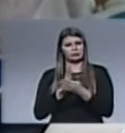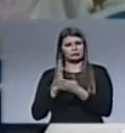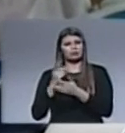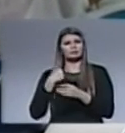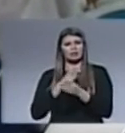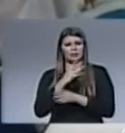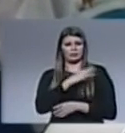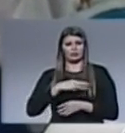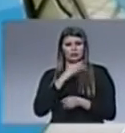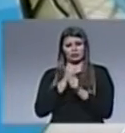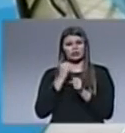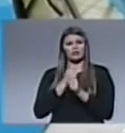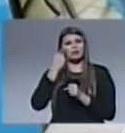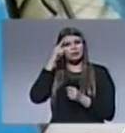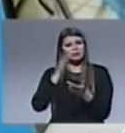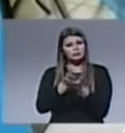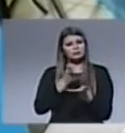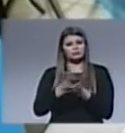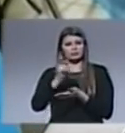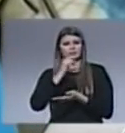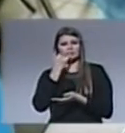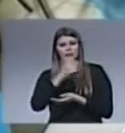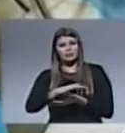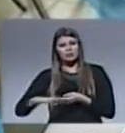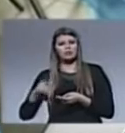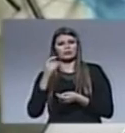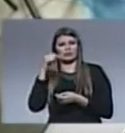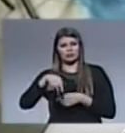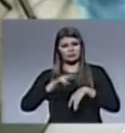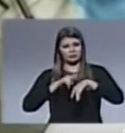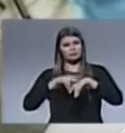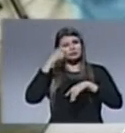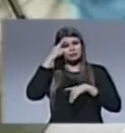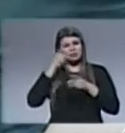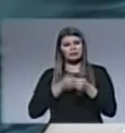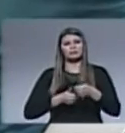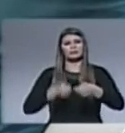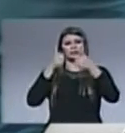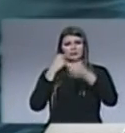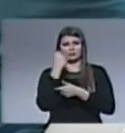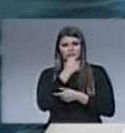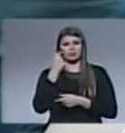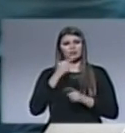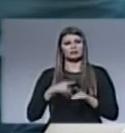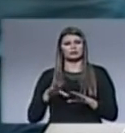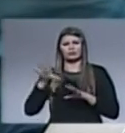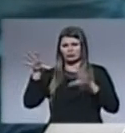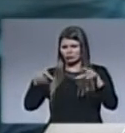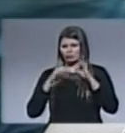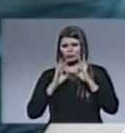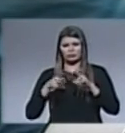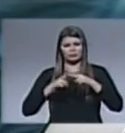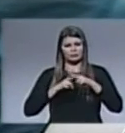misioneros. Que son voluntarios que están viniendo de tan lejos hasta acá a Paraguay y trajiendo todos los materiales